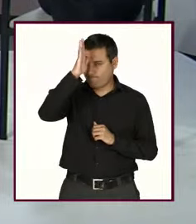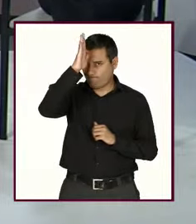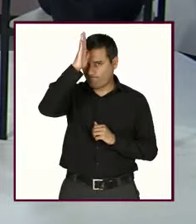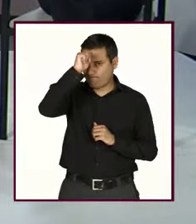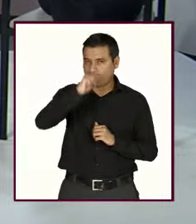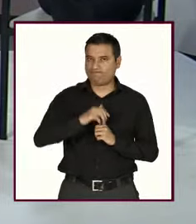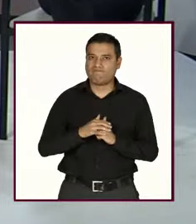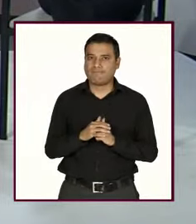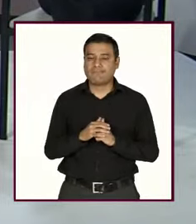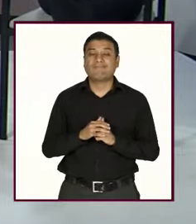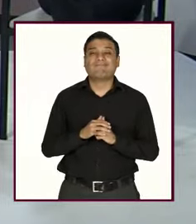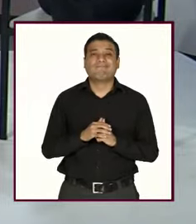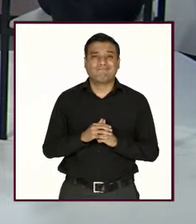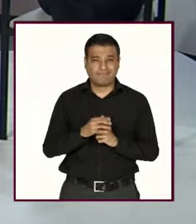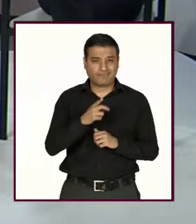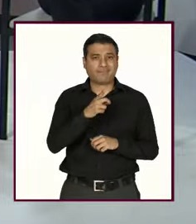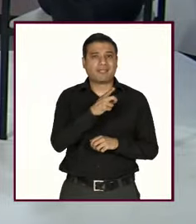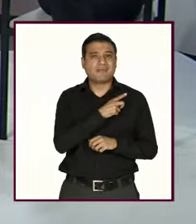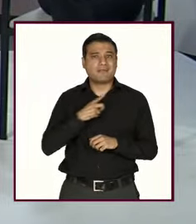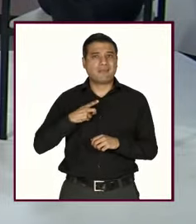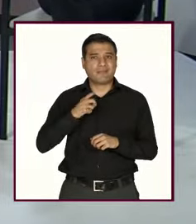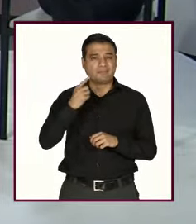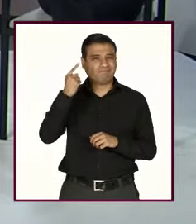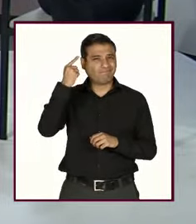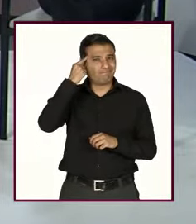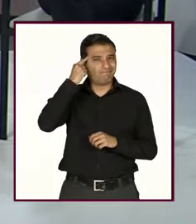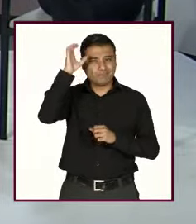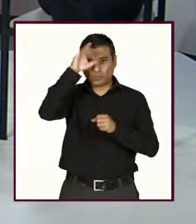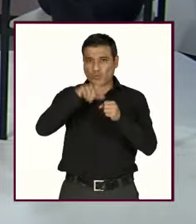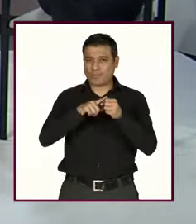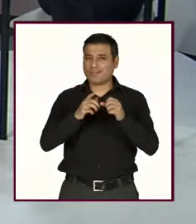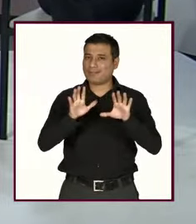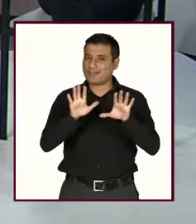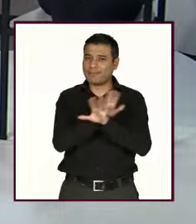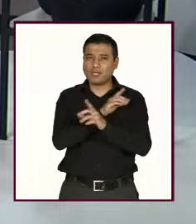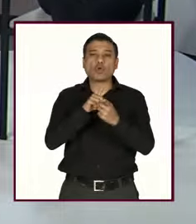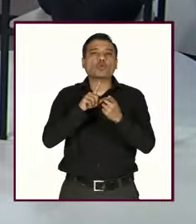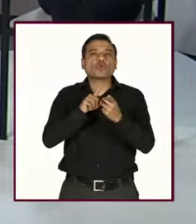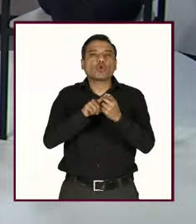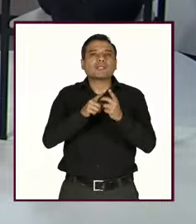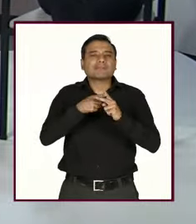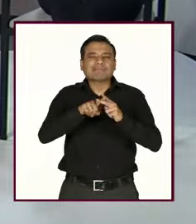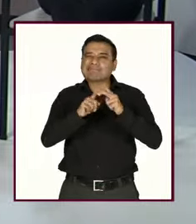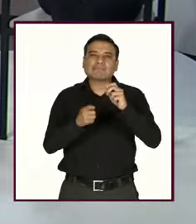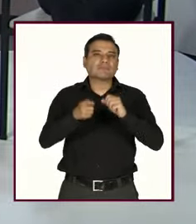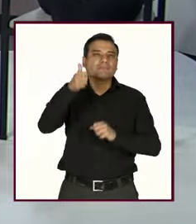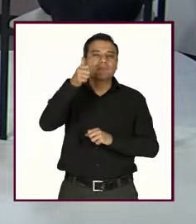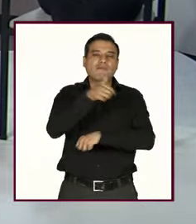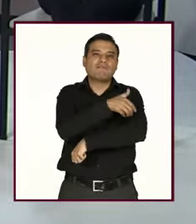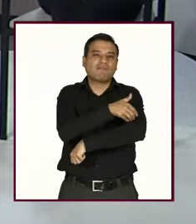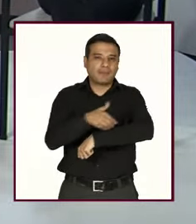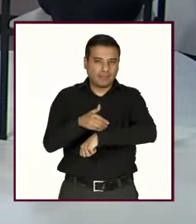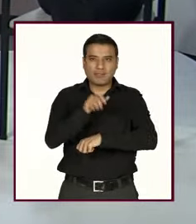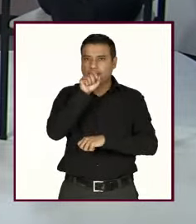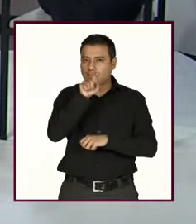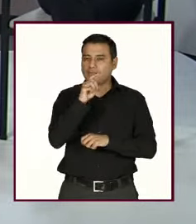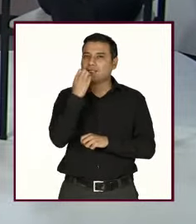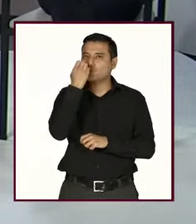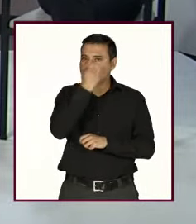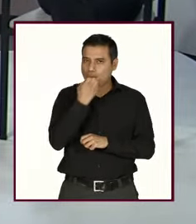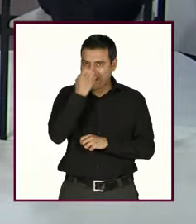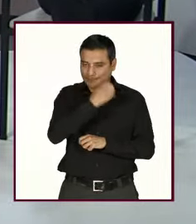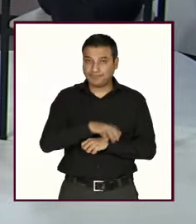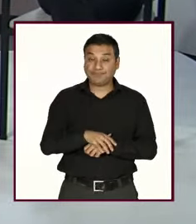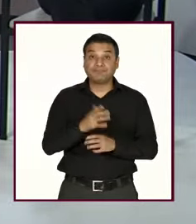la cultura y empieza en casa con la educación en la escuela por supuesto se extiende con las y los maestros nos han